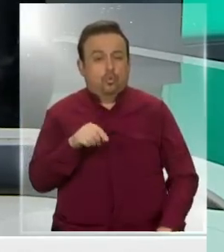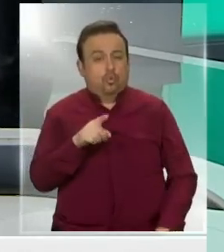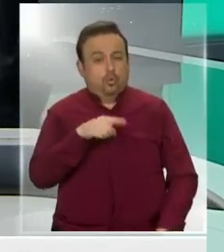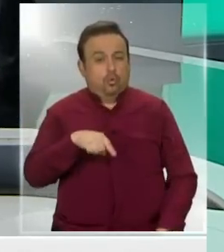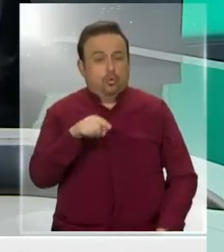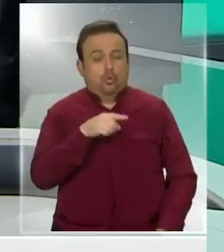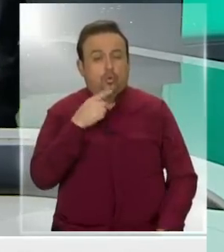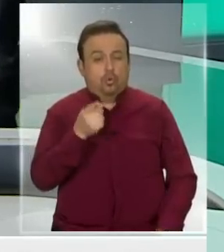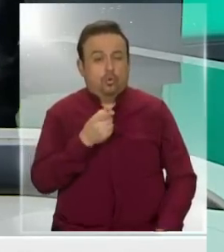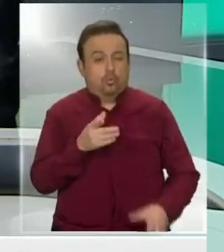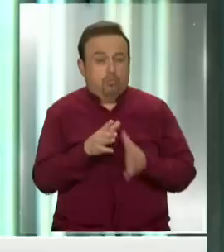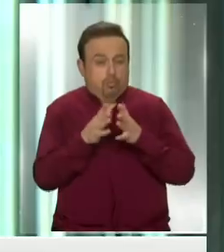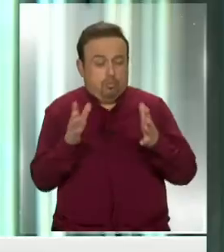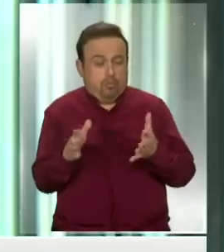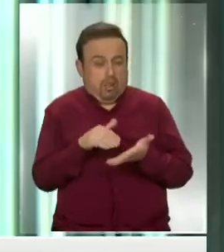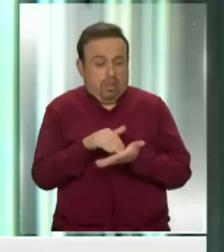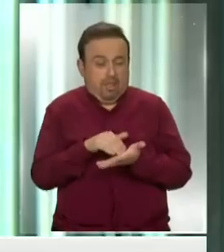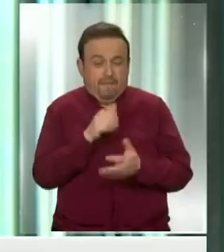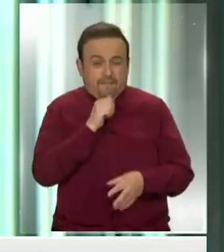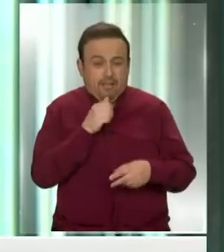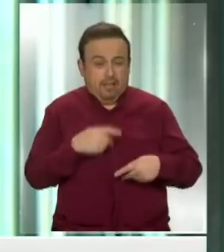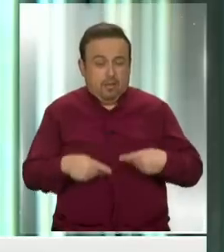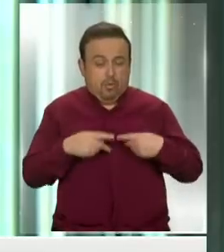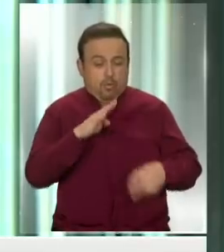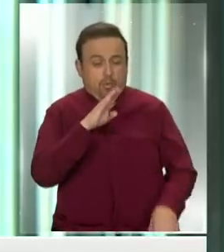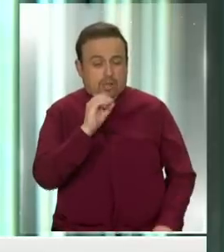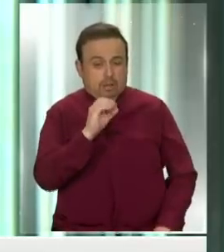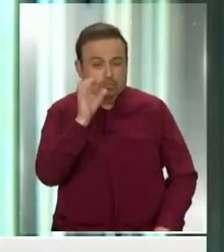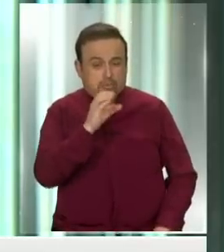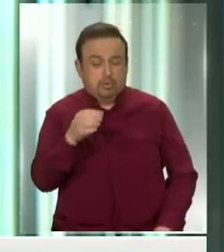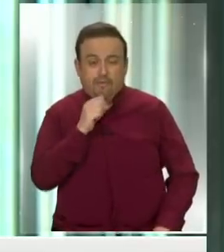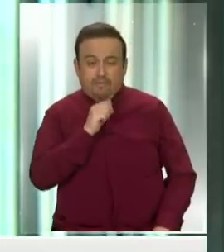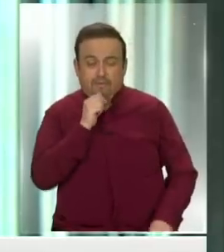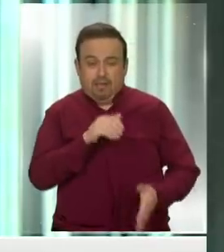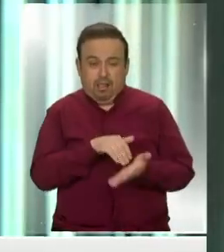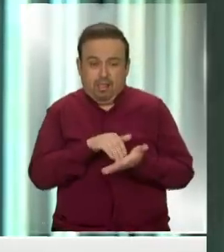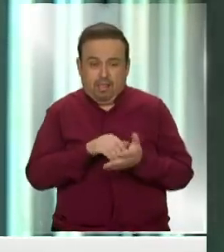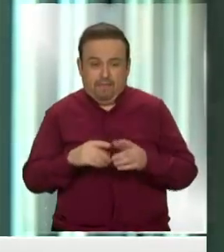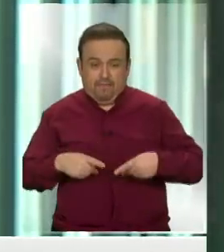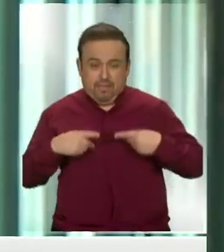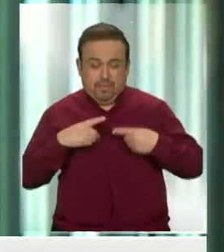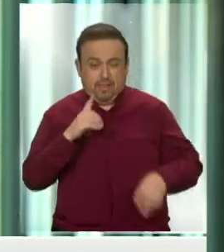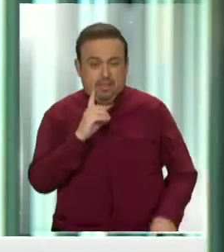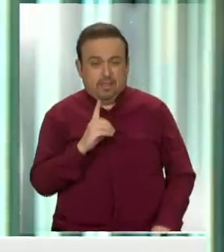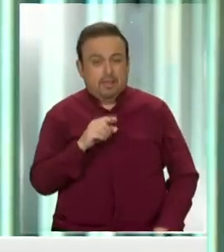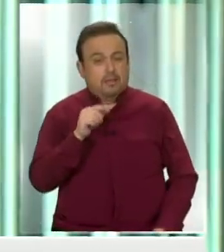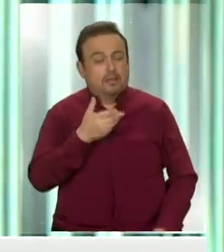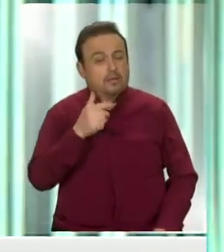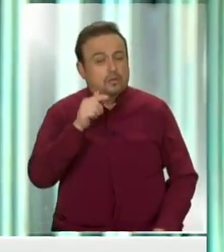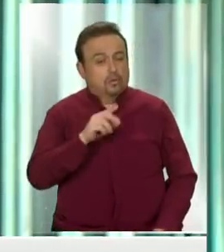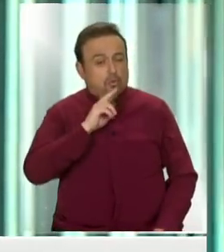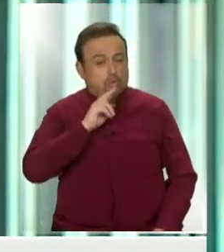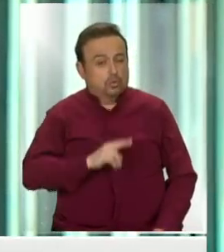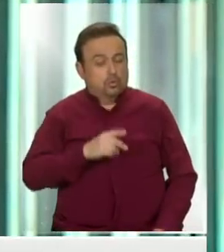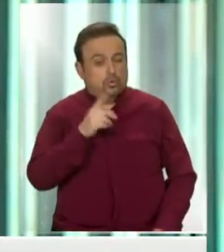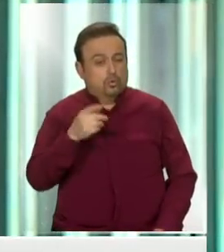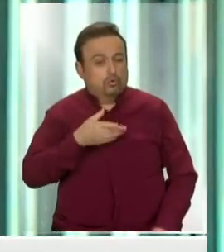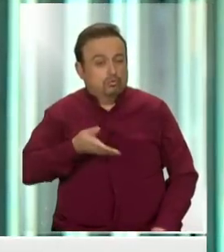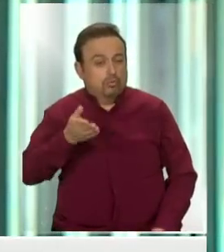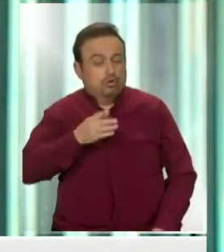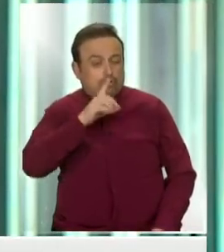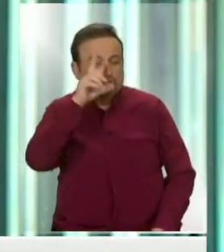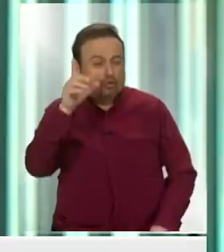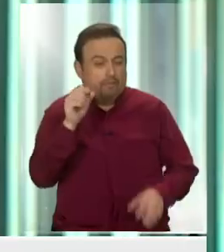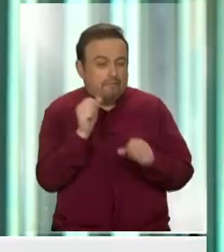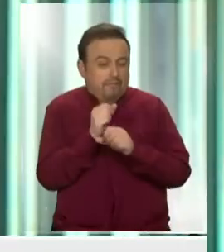de esto, si es que el déficit es muy grande, porque en Chile hay un 40% de la población con déficit de vitamina D, sobre todo en el sur, cuando la gente no sale mucho a la